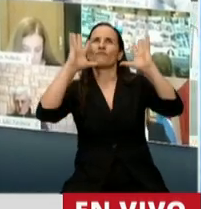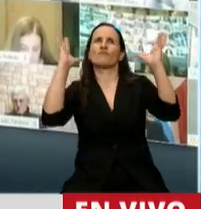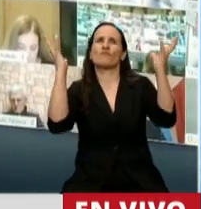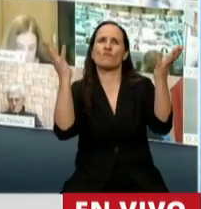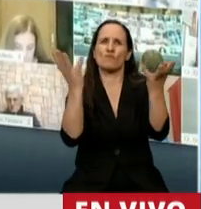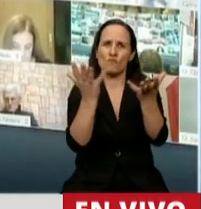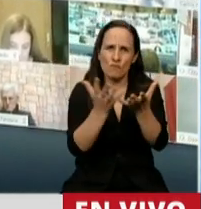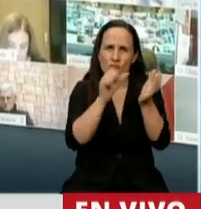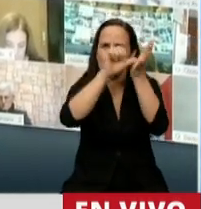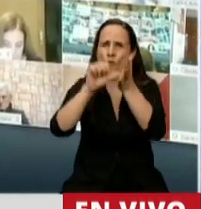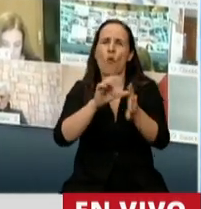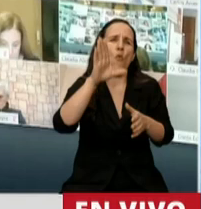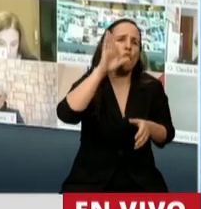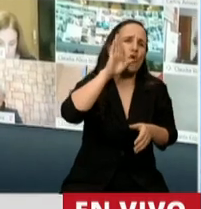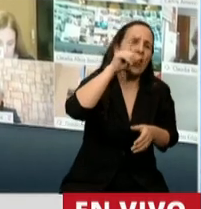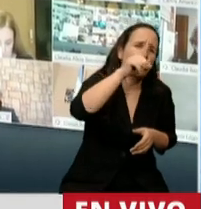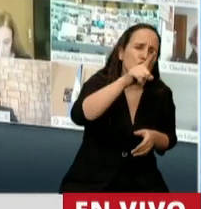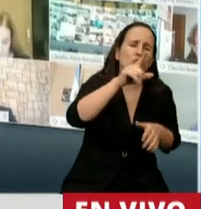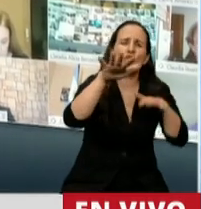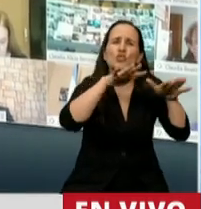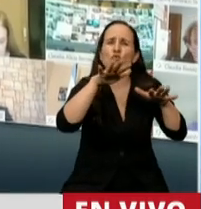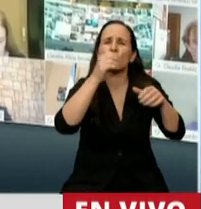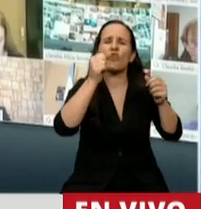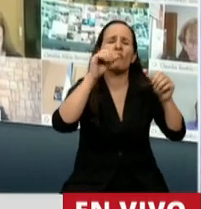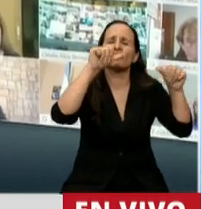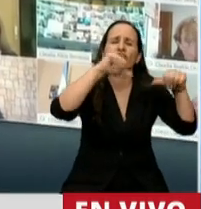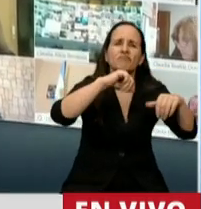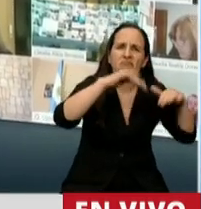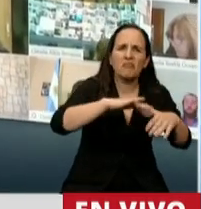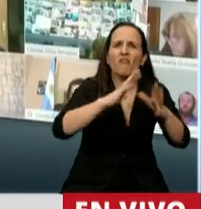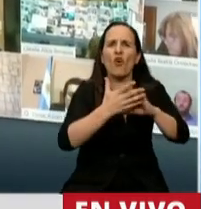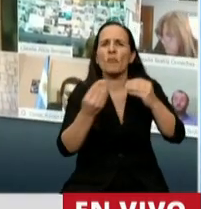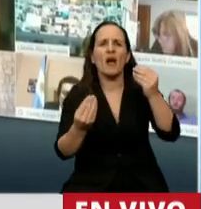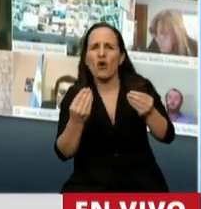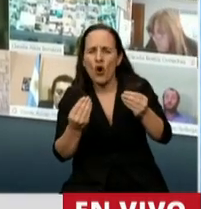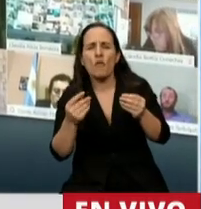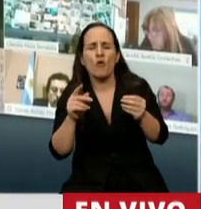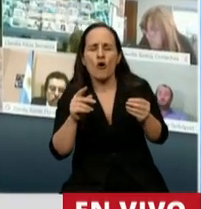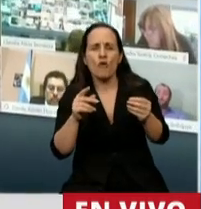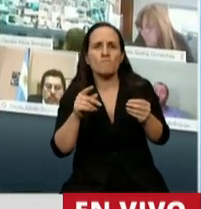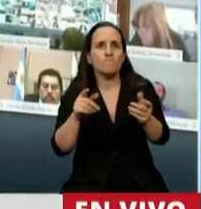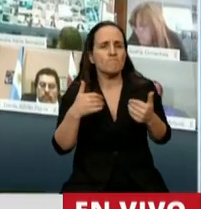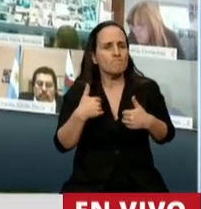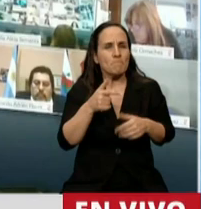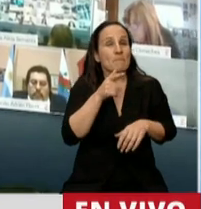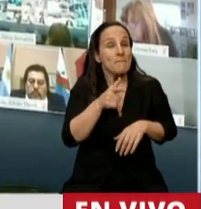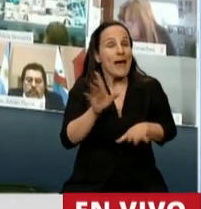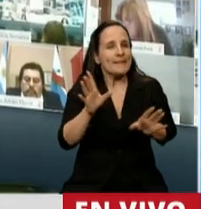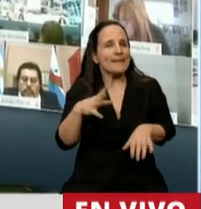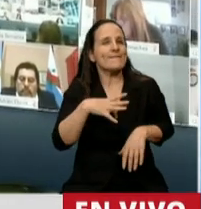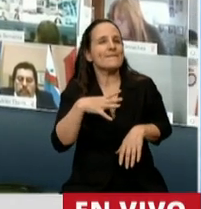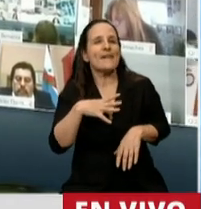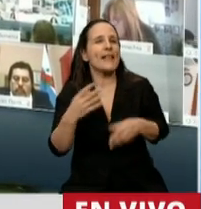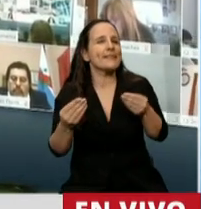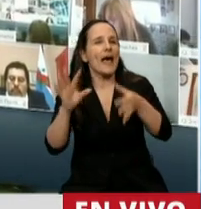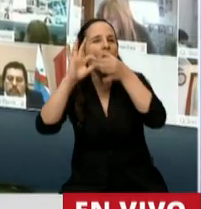la caída de los Estados Unidos y algún otro país. En este sentido, me parece que omitió hablar de las